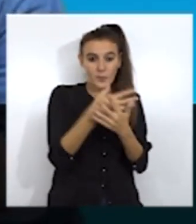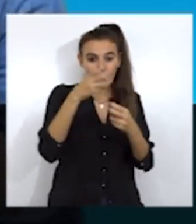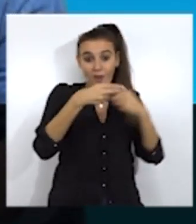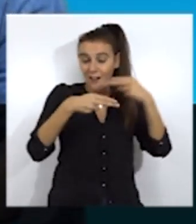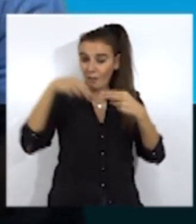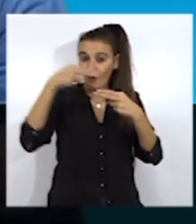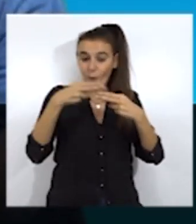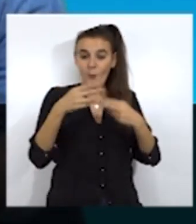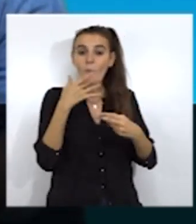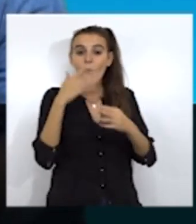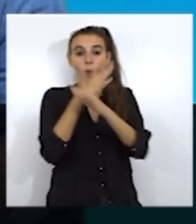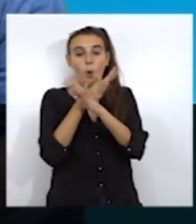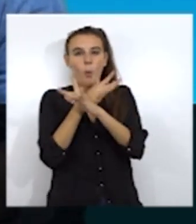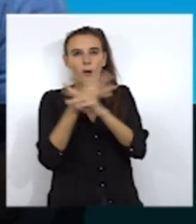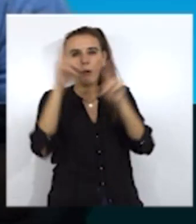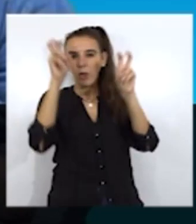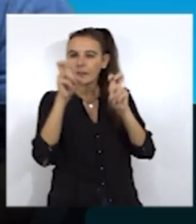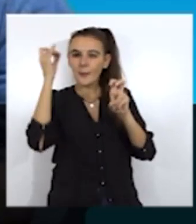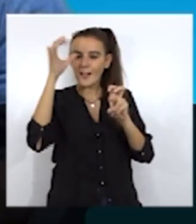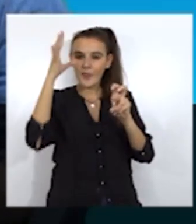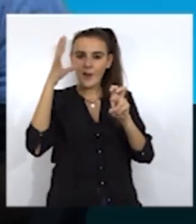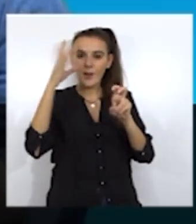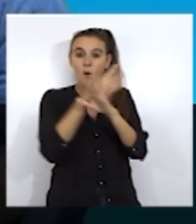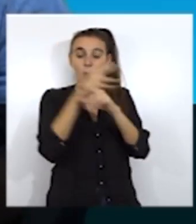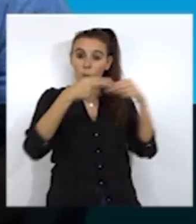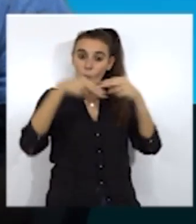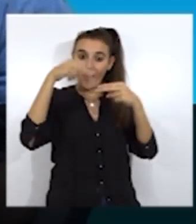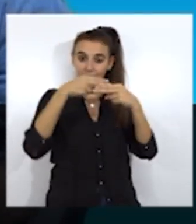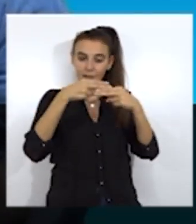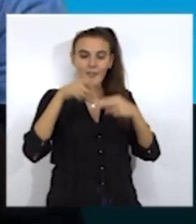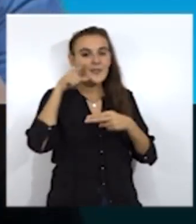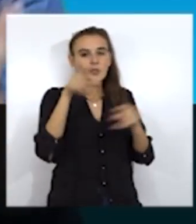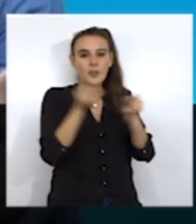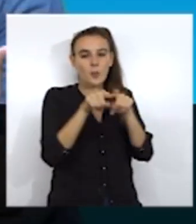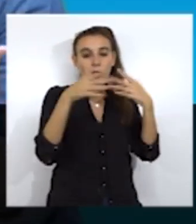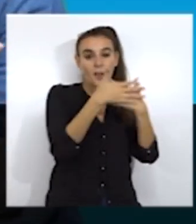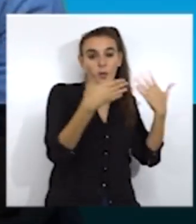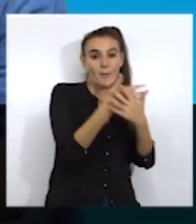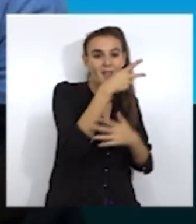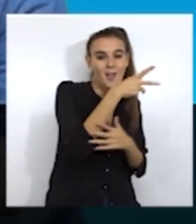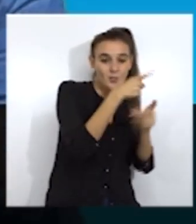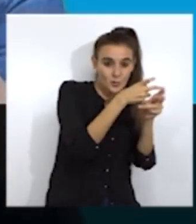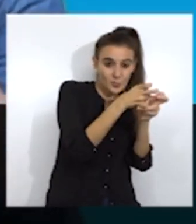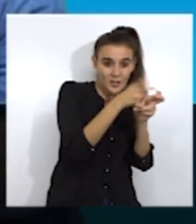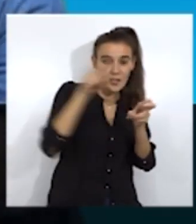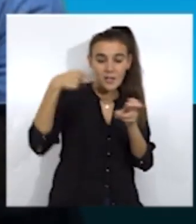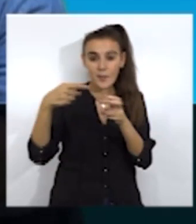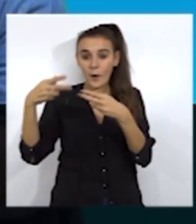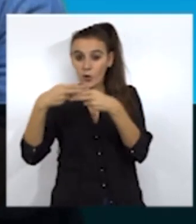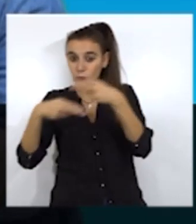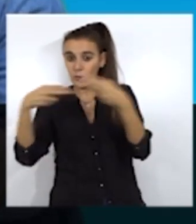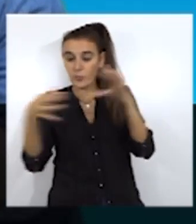sacando un poco la idea de juegos como el Minecraft. Entonces combina el shooter con las construcciones y además esos